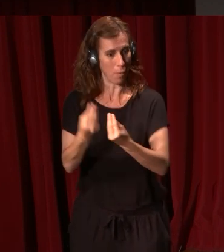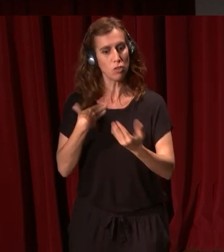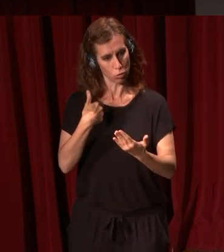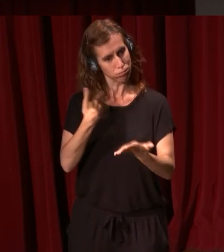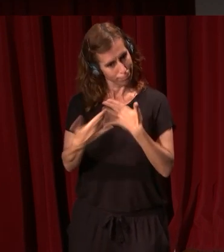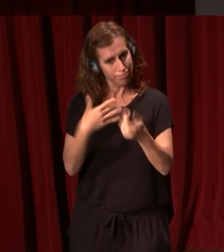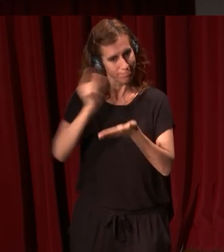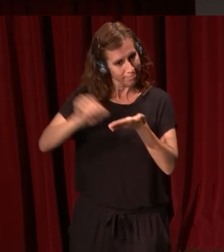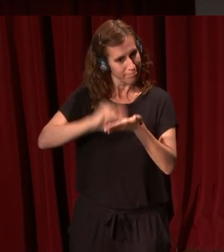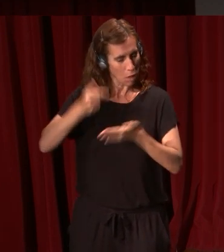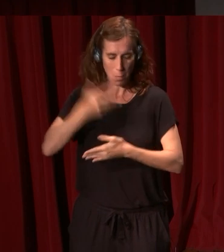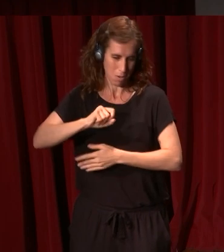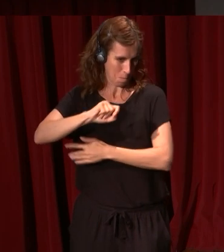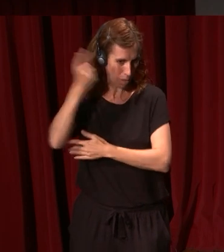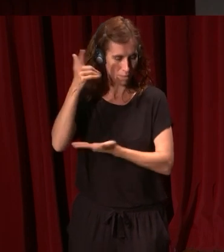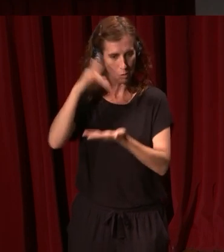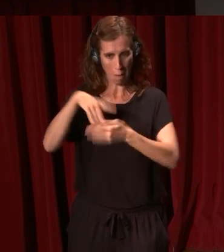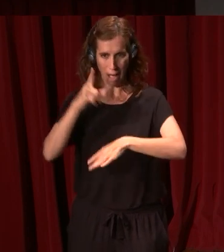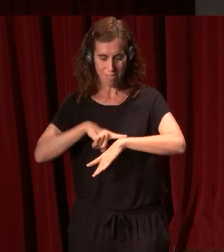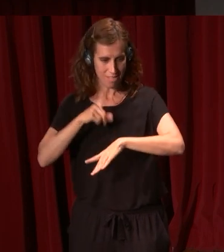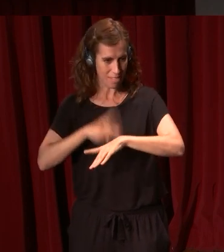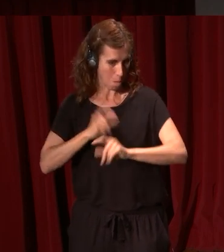para mí lo más importante, lo que queda en el tiempo.